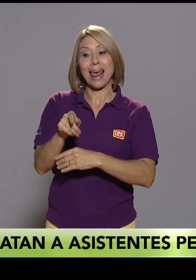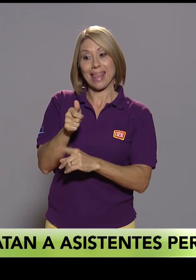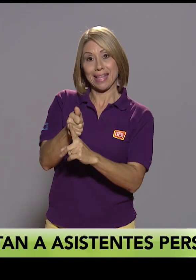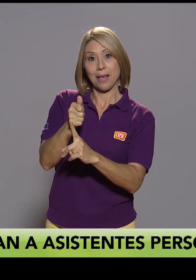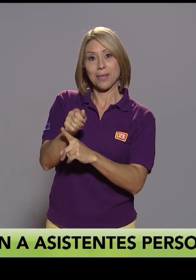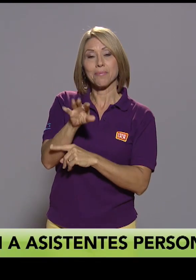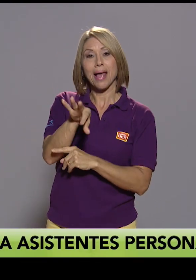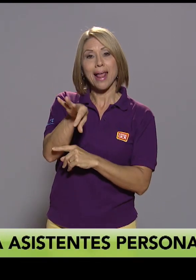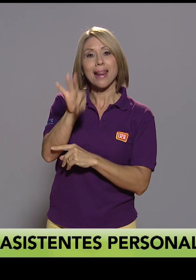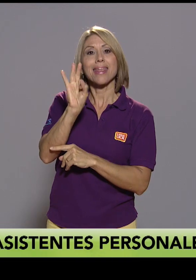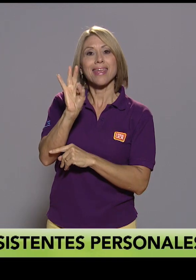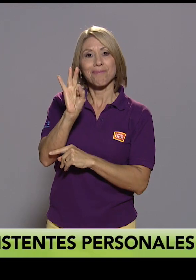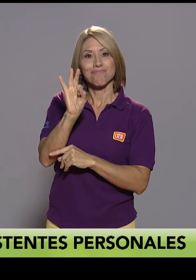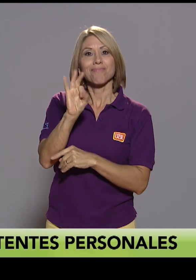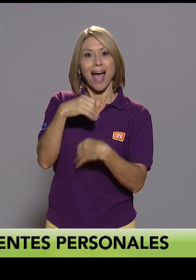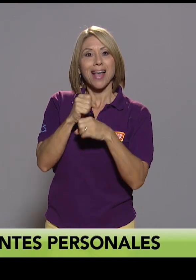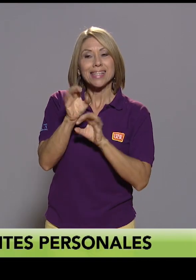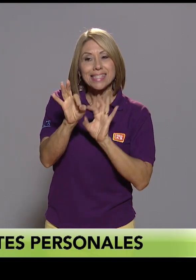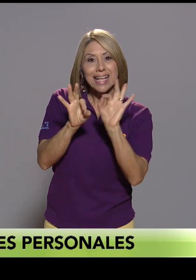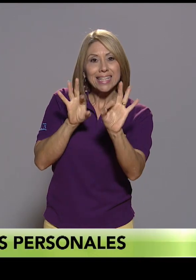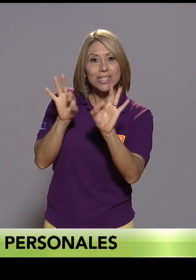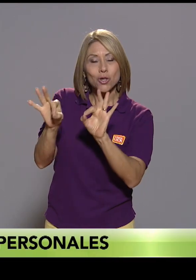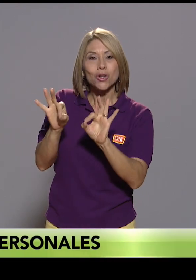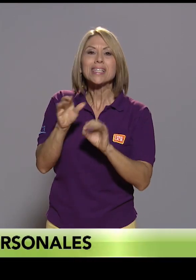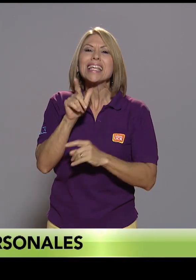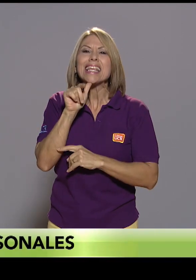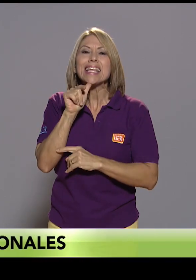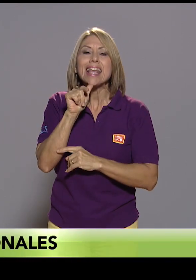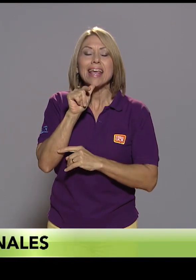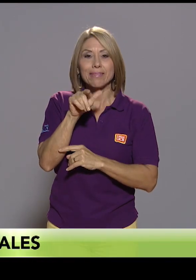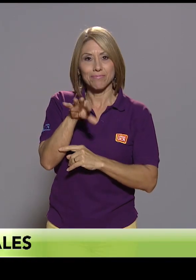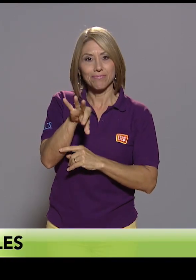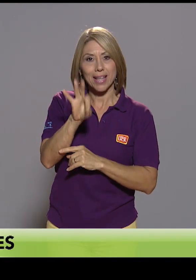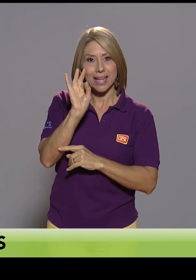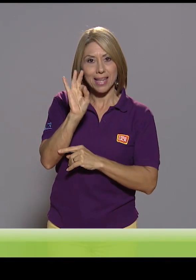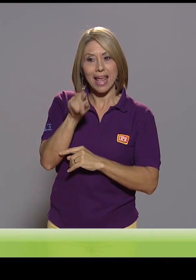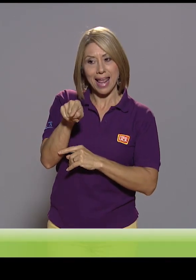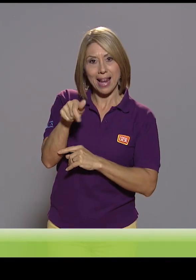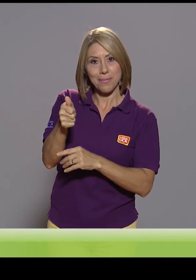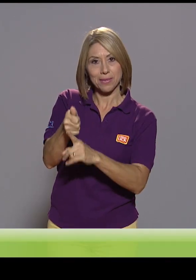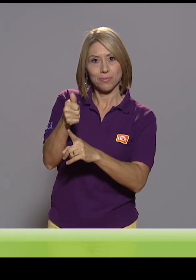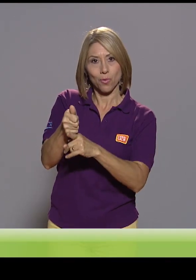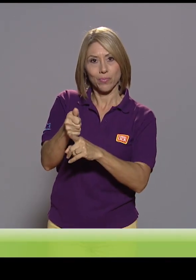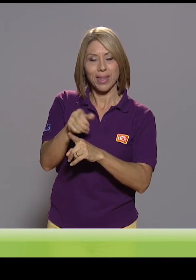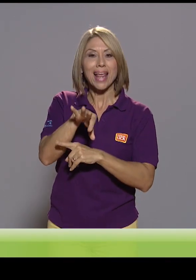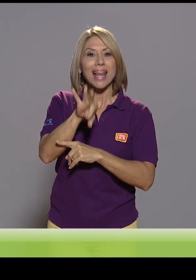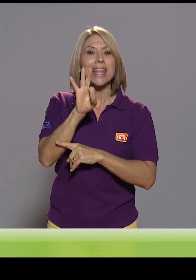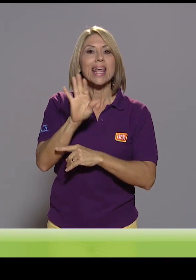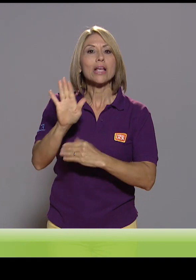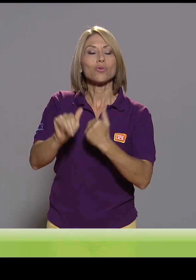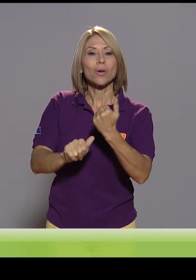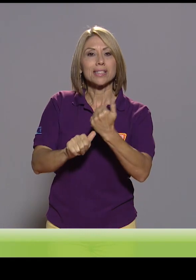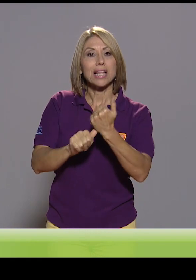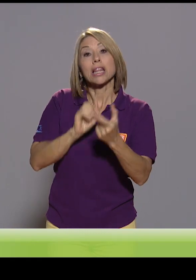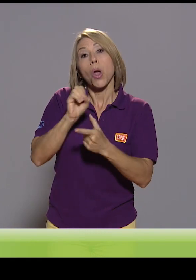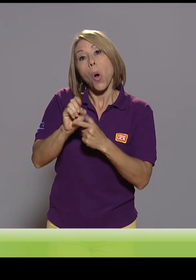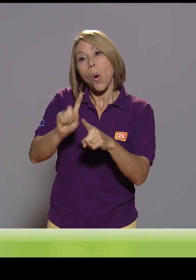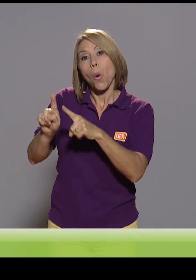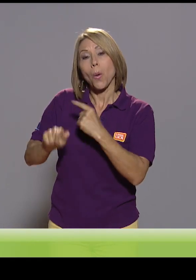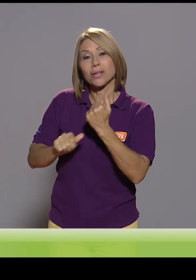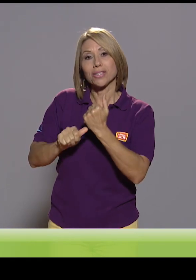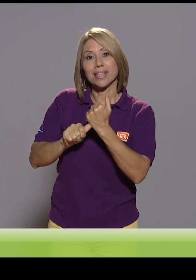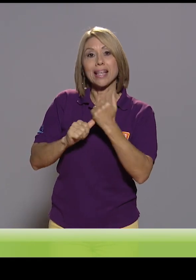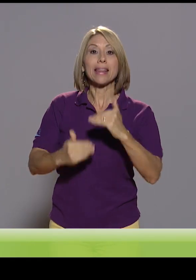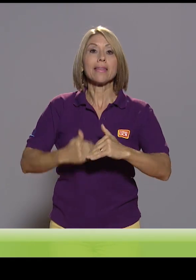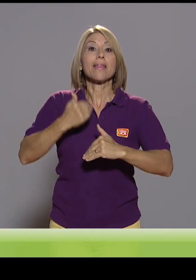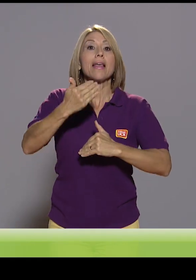es quien elige, quién va a ser su asistente o quiénes van a ser sus asistentes. Posteriormente a eso la ley prevé que se tiene que firmar un